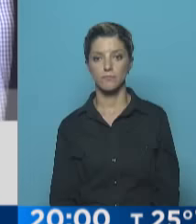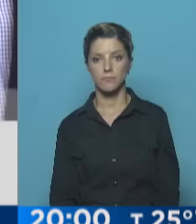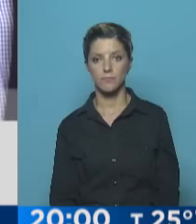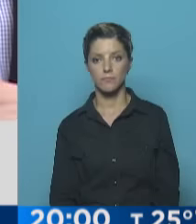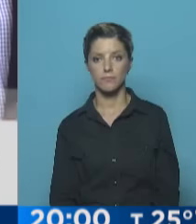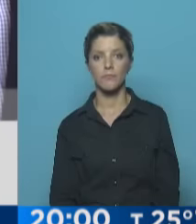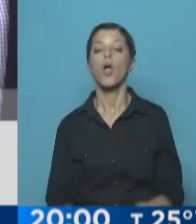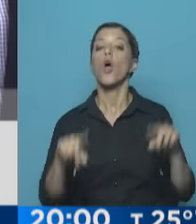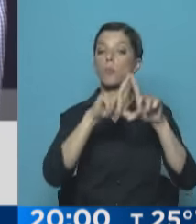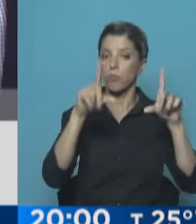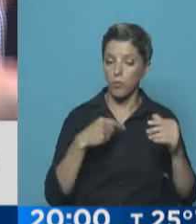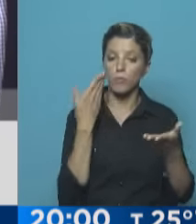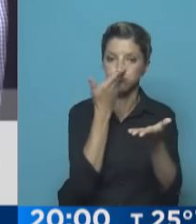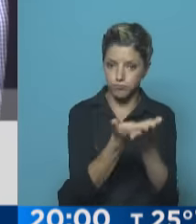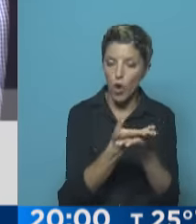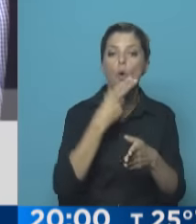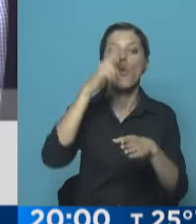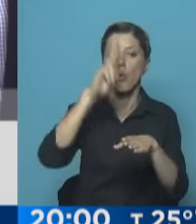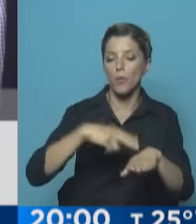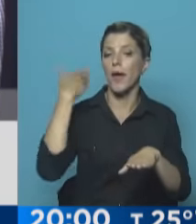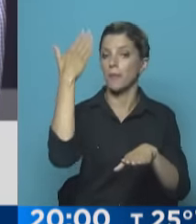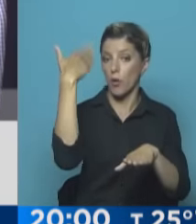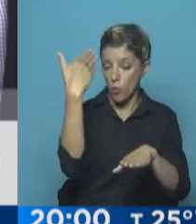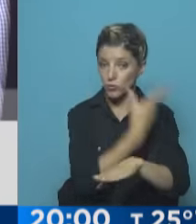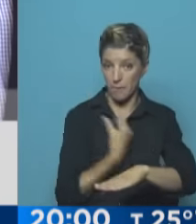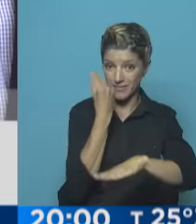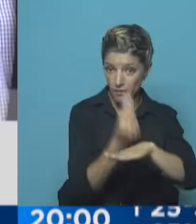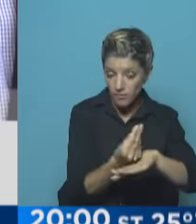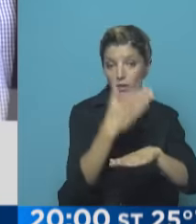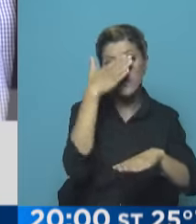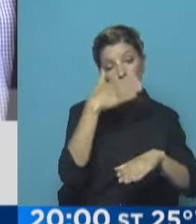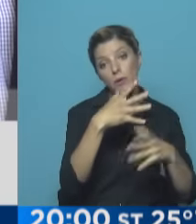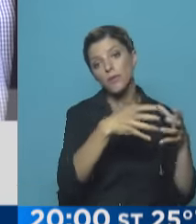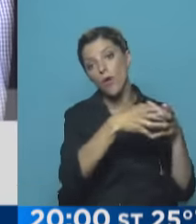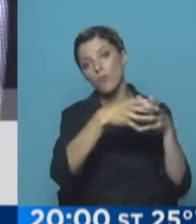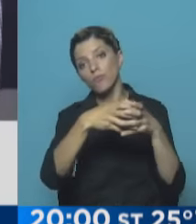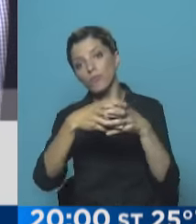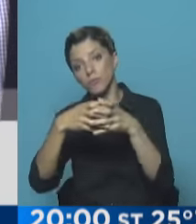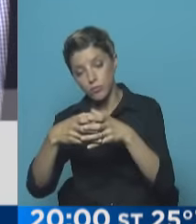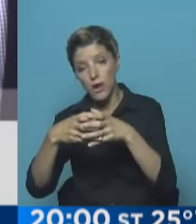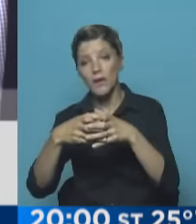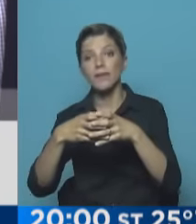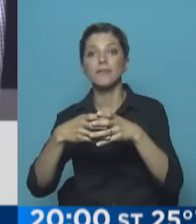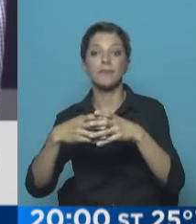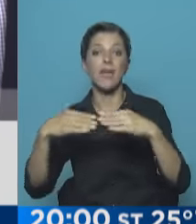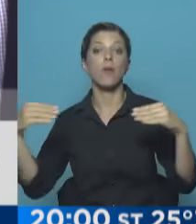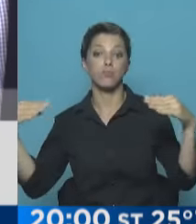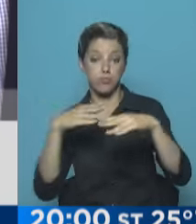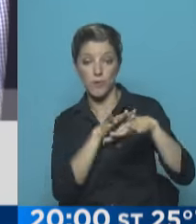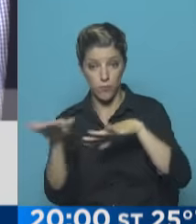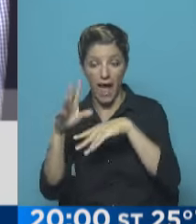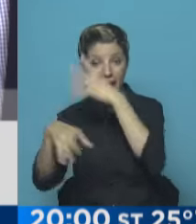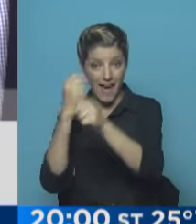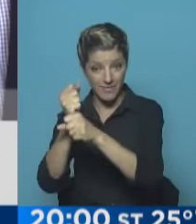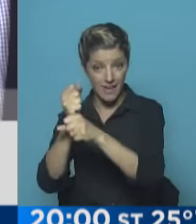presenta las credenciales, jura, da el discurso como presidente y después marcha contramano por la Avenida de Mayo, rumbo a la Casa de Gobierno